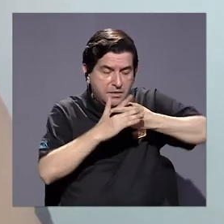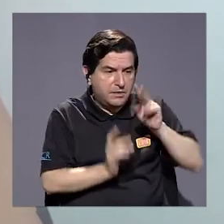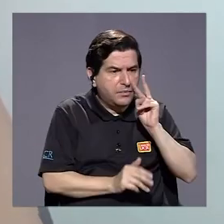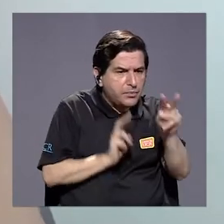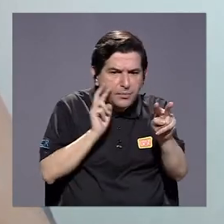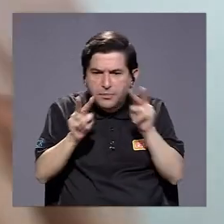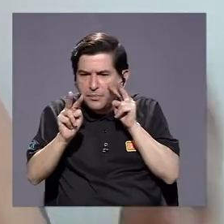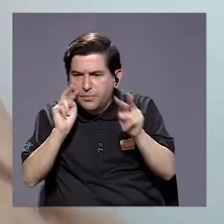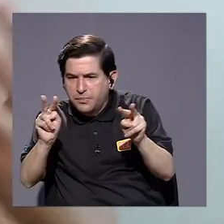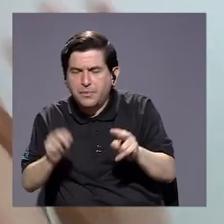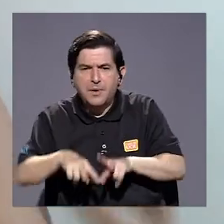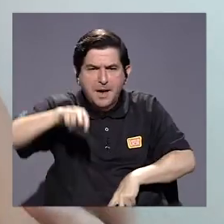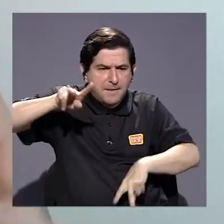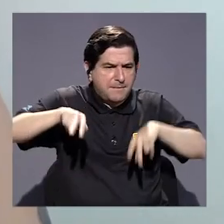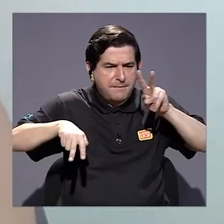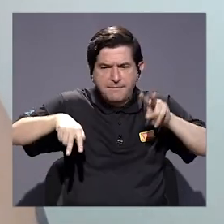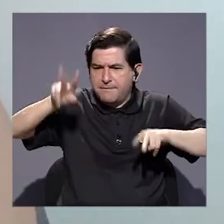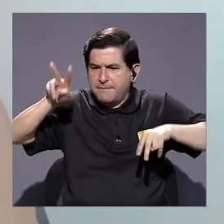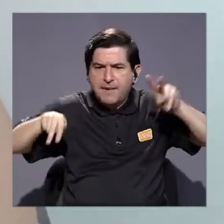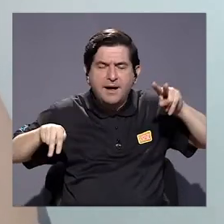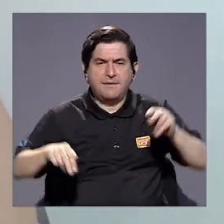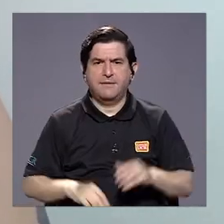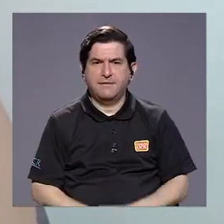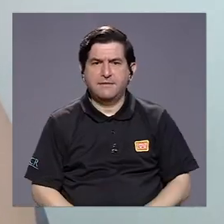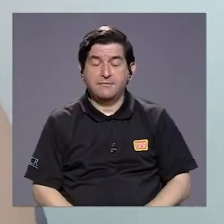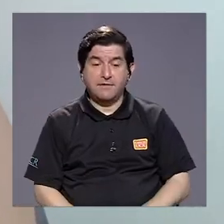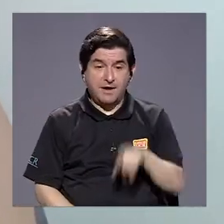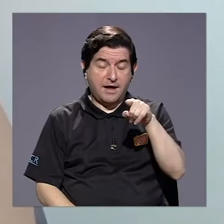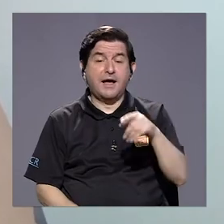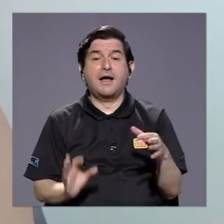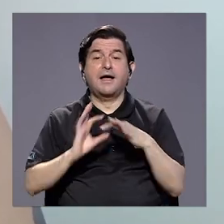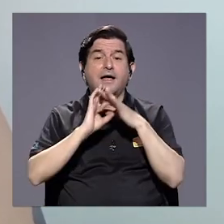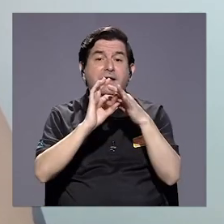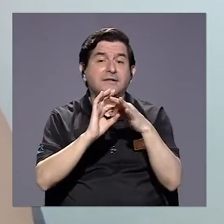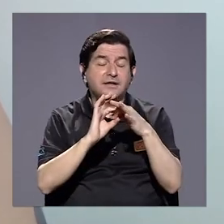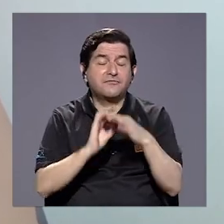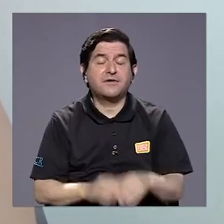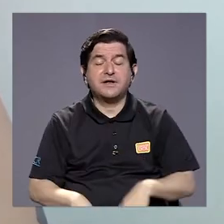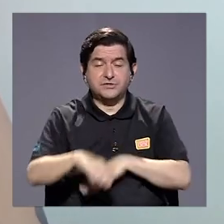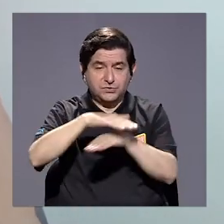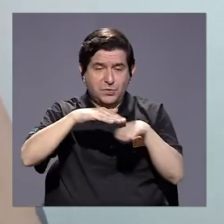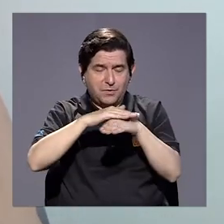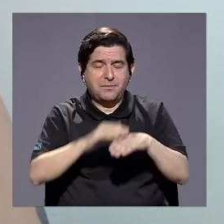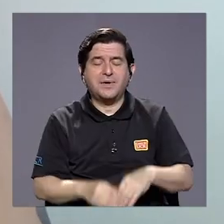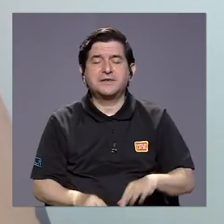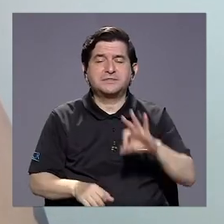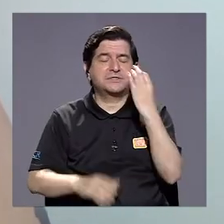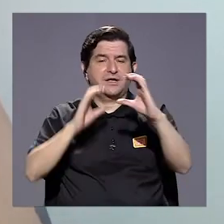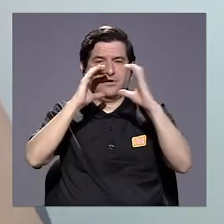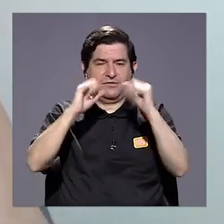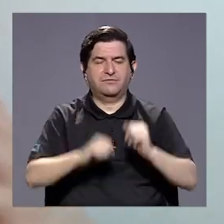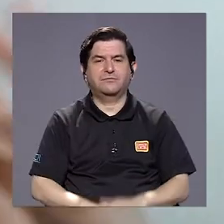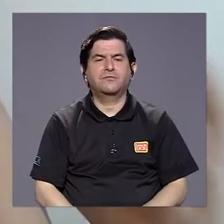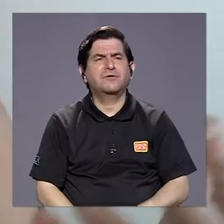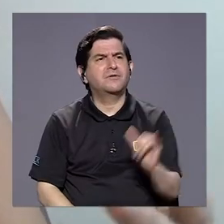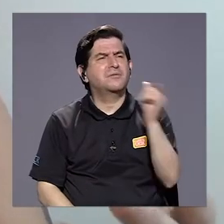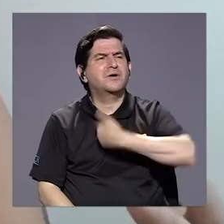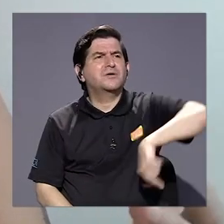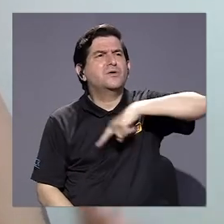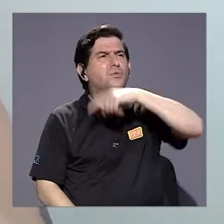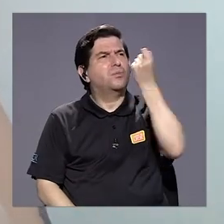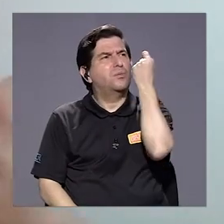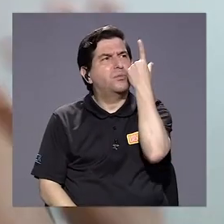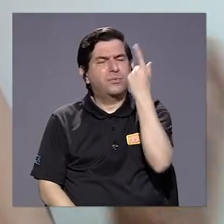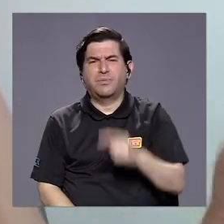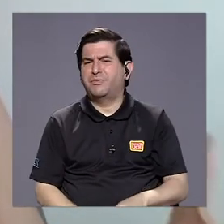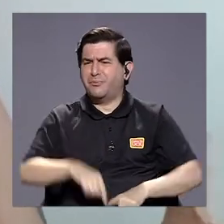ver más variabilidad de referentes en los medios y ojalá también podamos entender